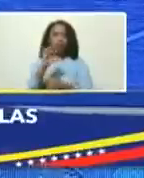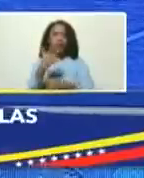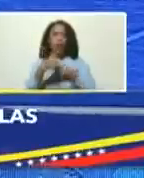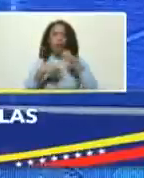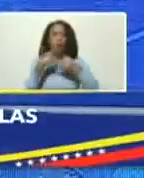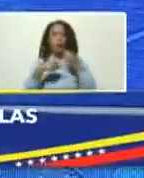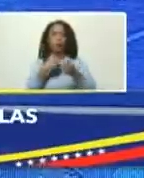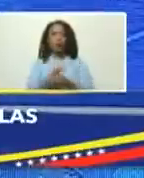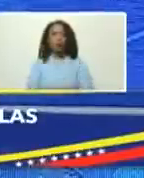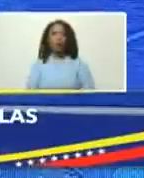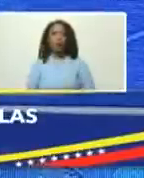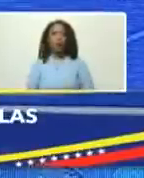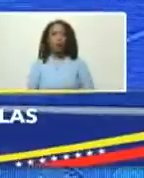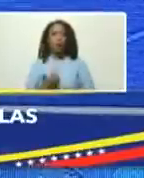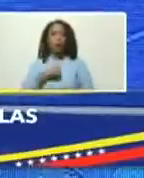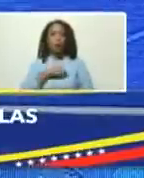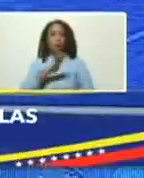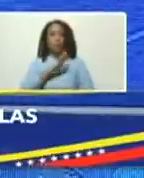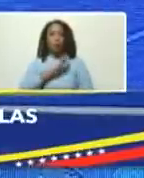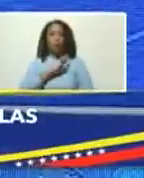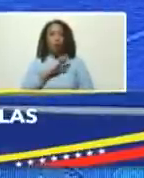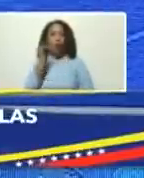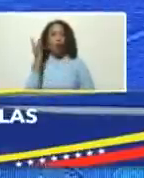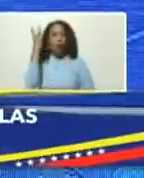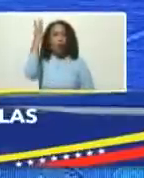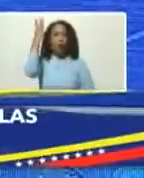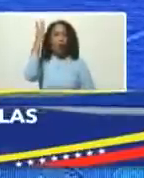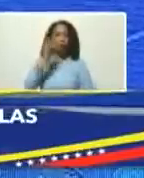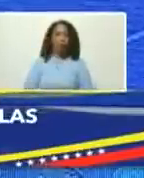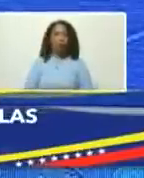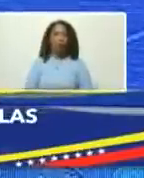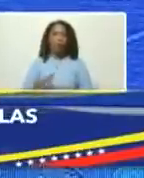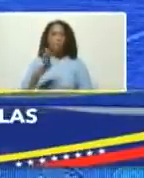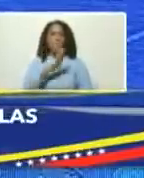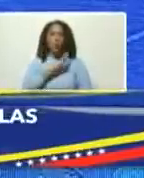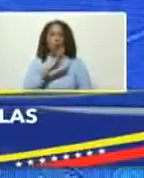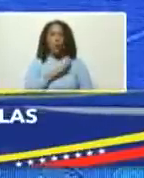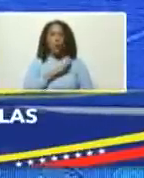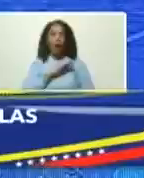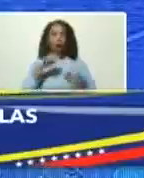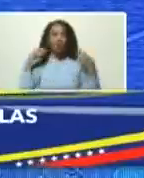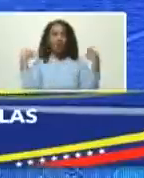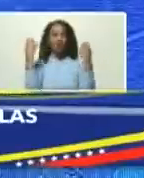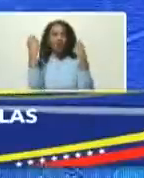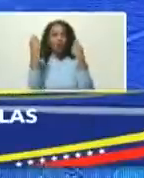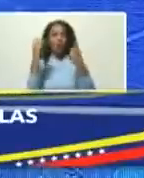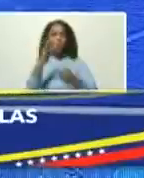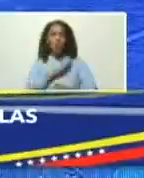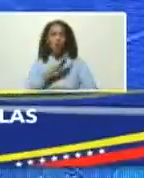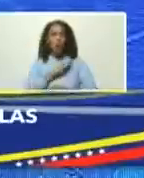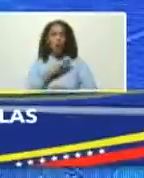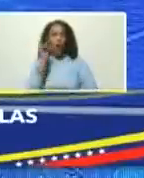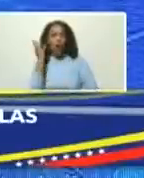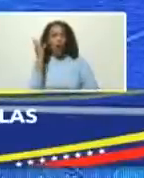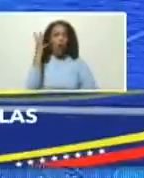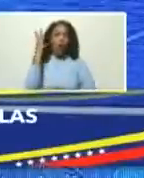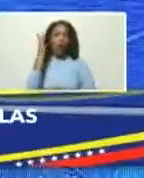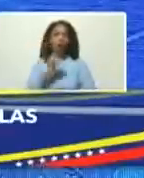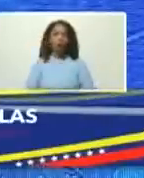nuestra propia creatividad nuestra propia innovación nuestra propia inventiva